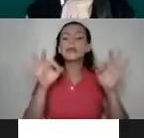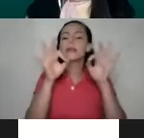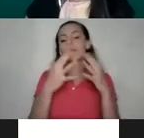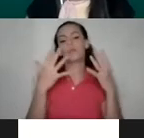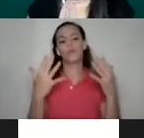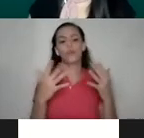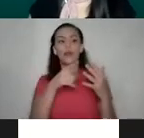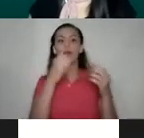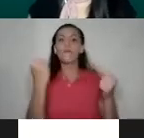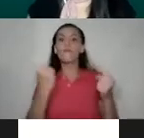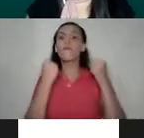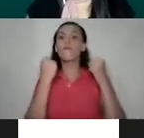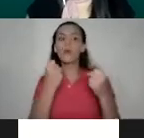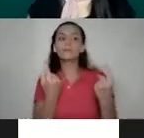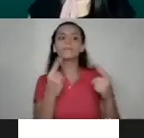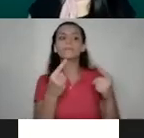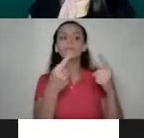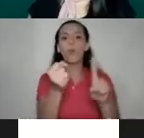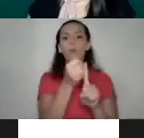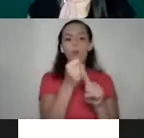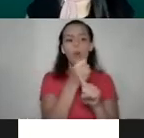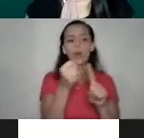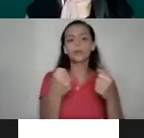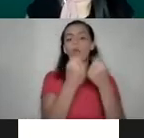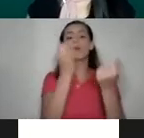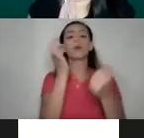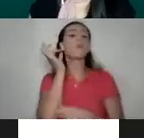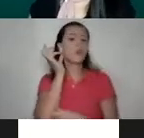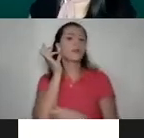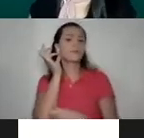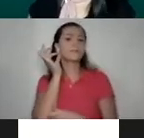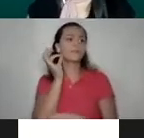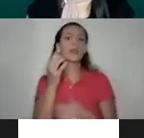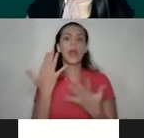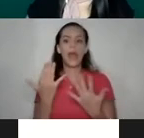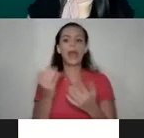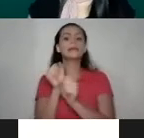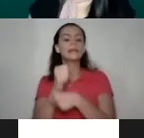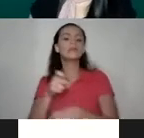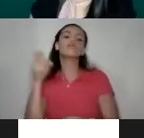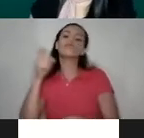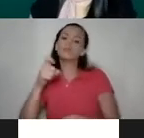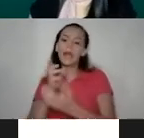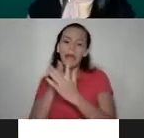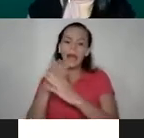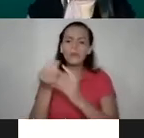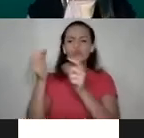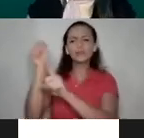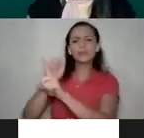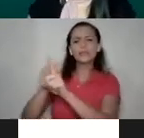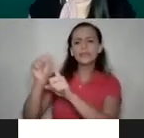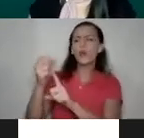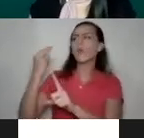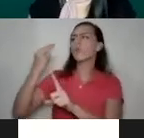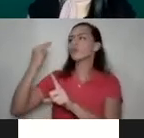fuerte la incidencia de la violencia contra las mujeres que se hizo necesario a través de un montón de situaciones históricas,